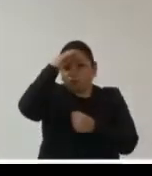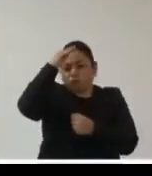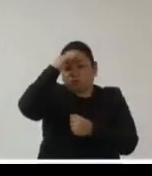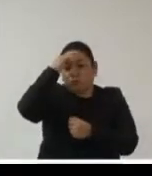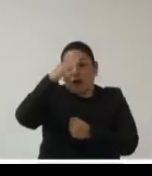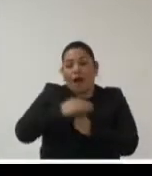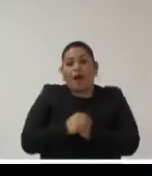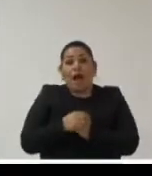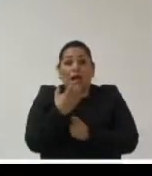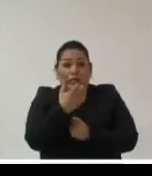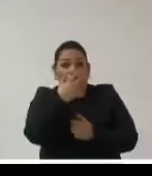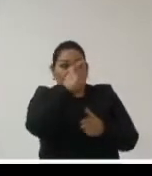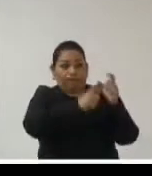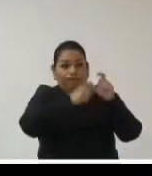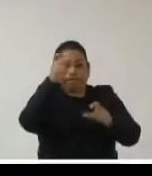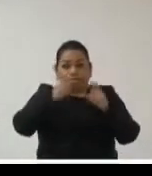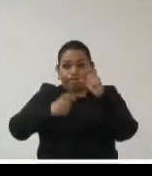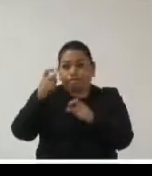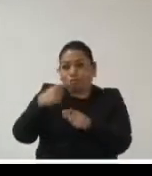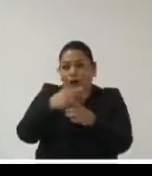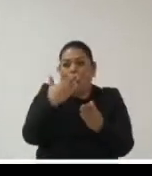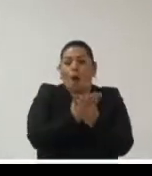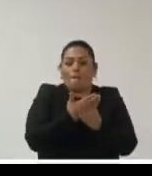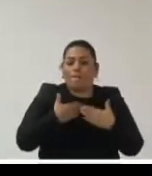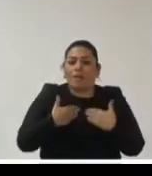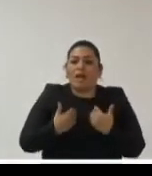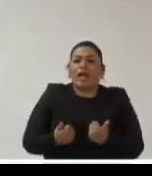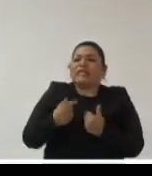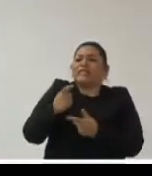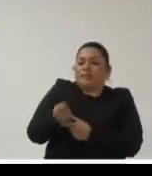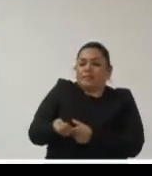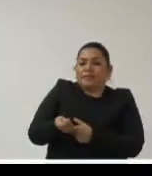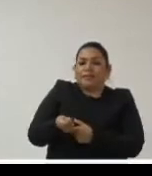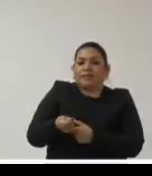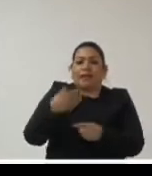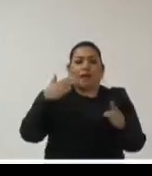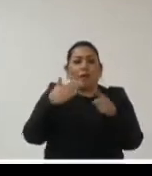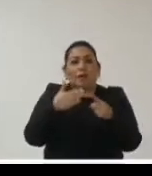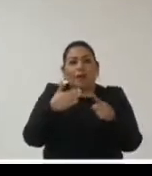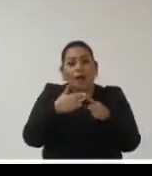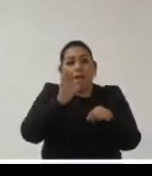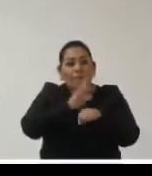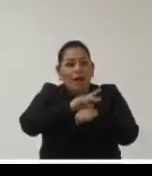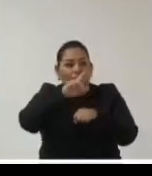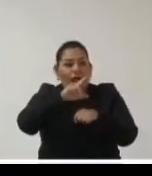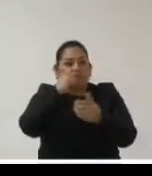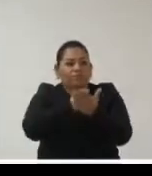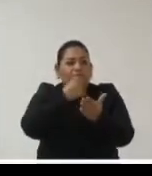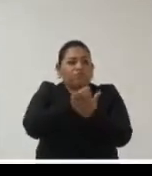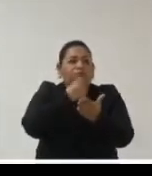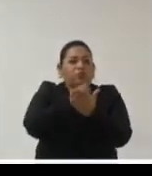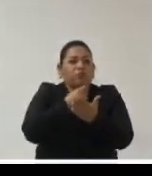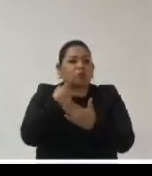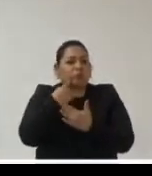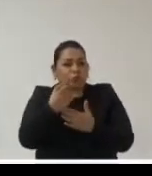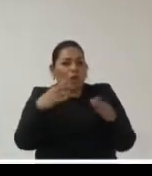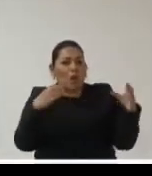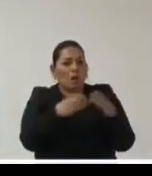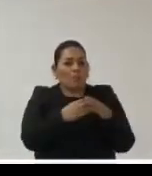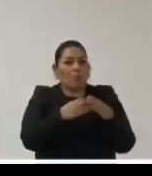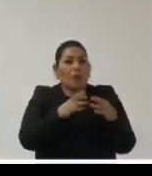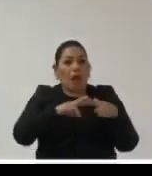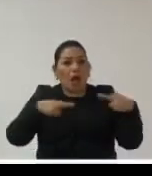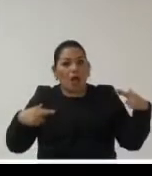y eso tiene que ser entendido por la archivística uno de los aspectos que mayor atención demanda de la comunidad archivística es el